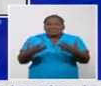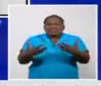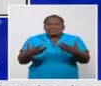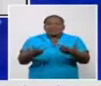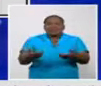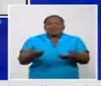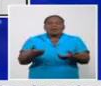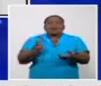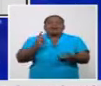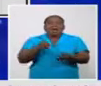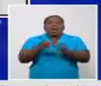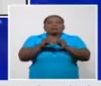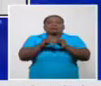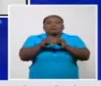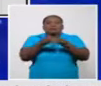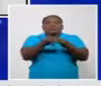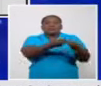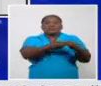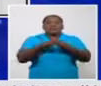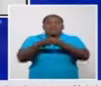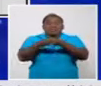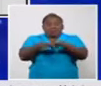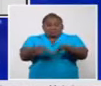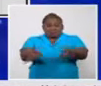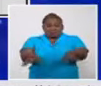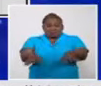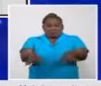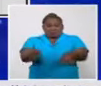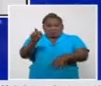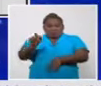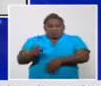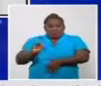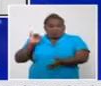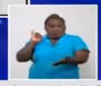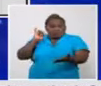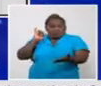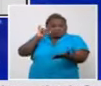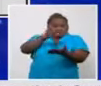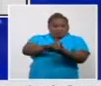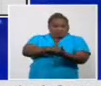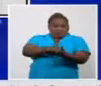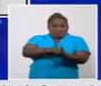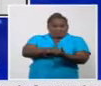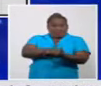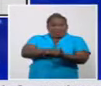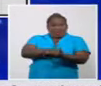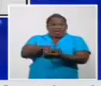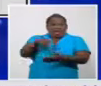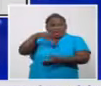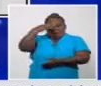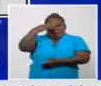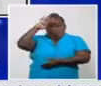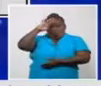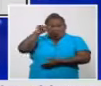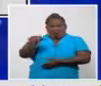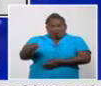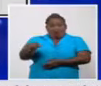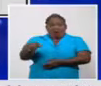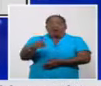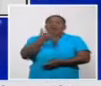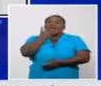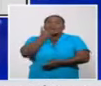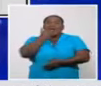generar. Porque que llegue acá, que llegue infectado, que se diagnostique aquí con el protocolo